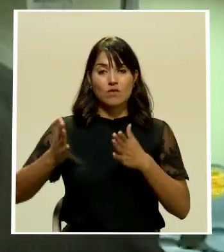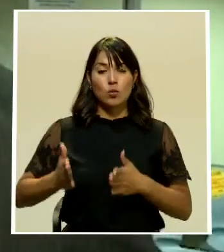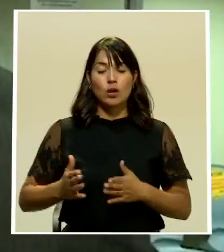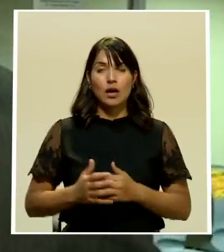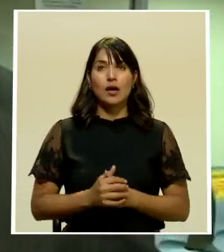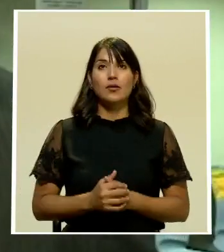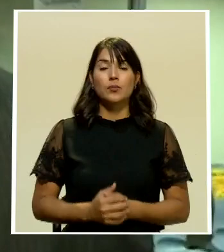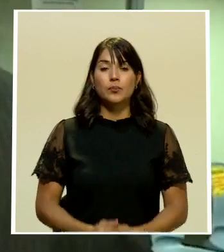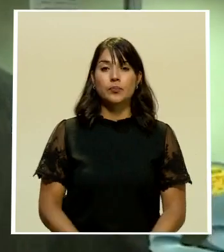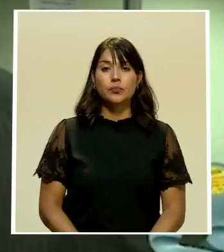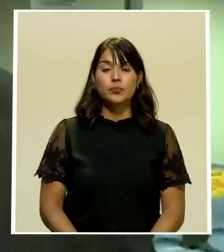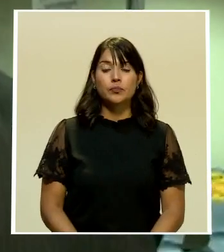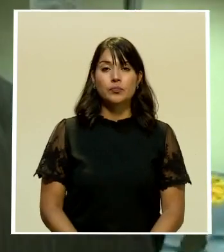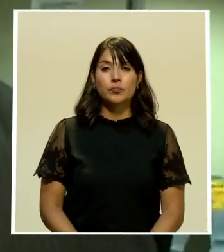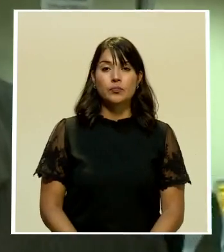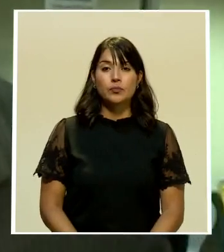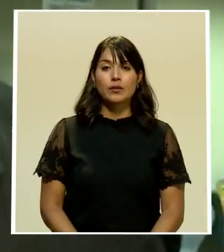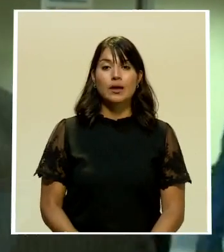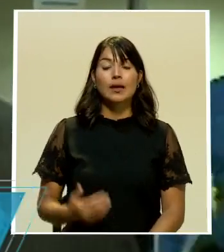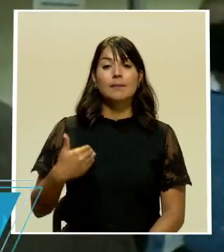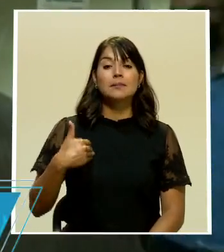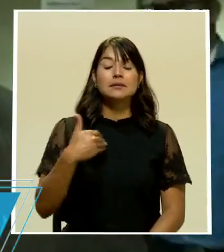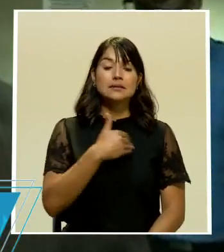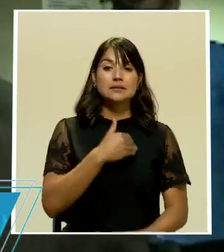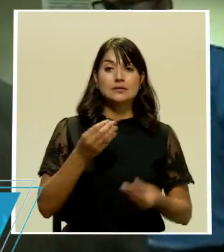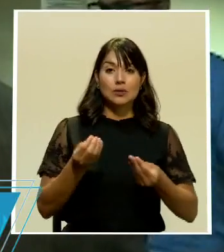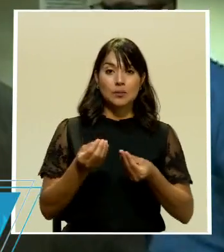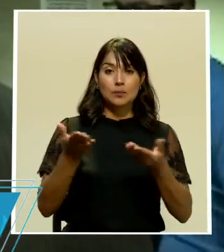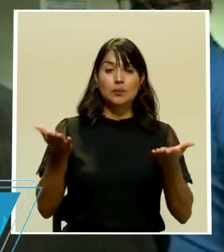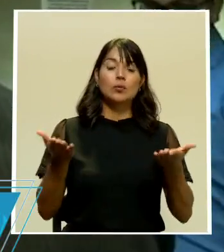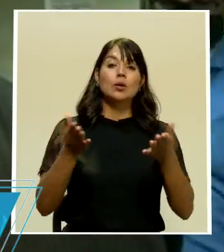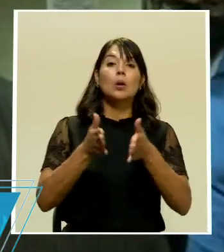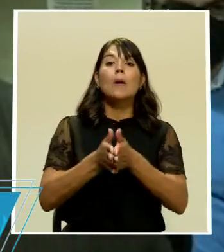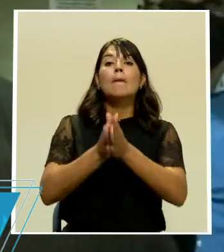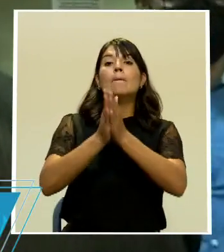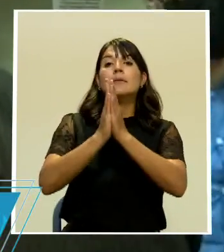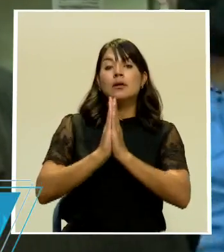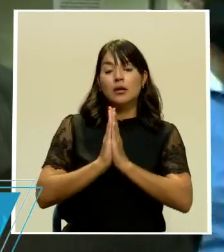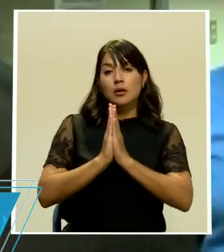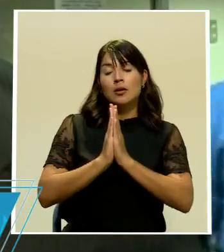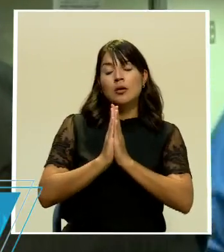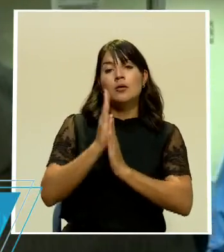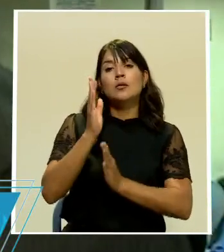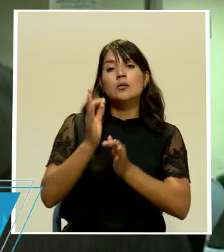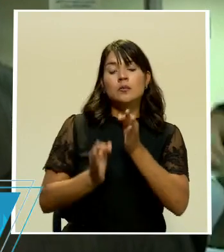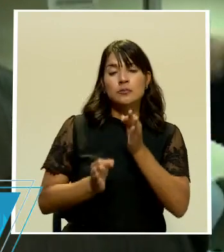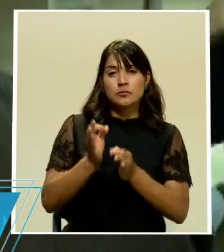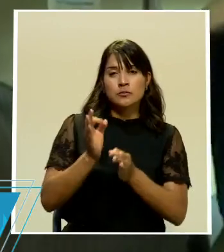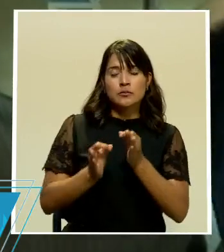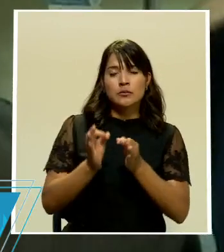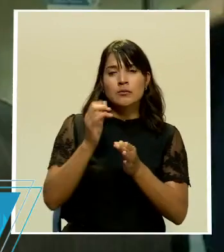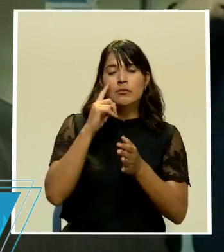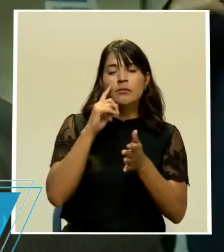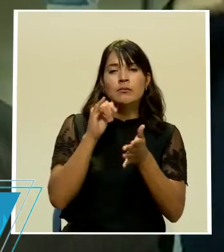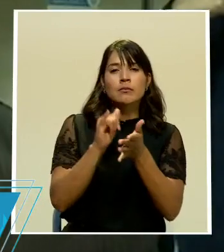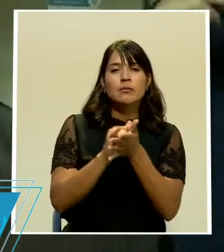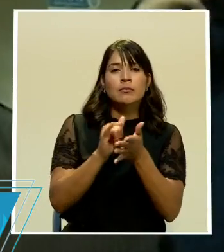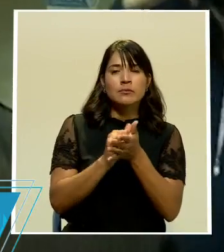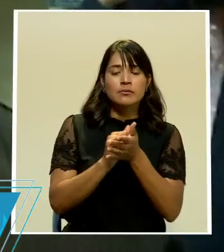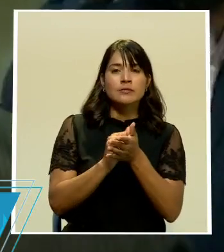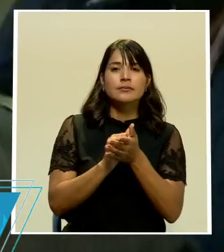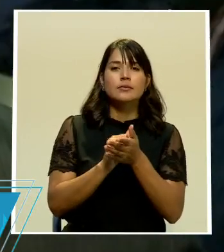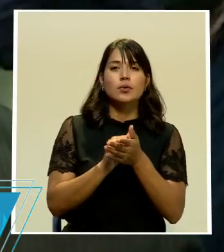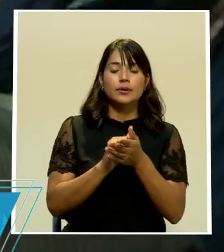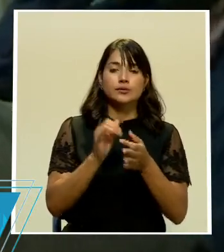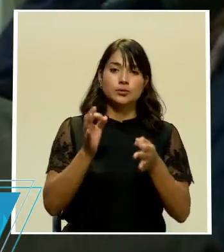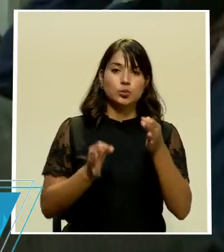efectivamente el ministerio público solicitó media audiencia para eso fue la convocatoria de la audiencia de